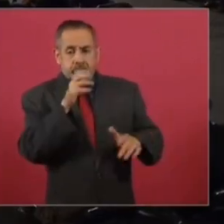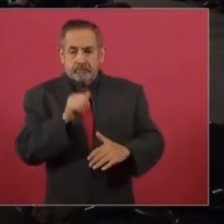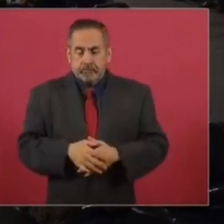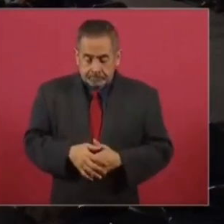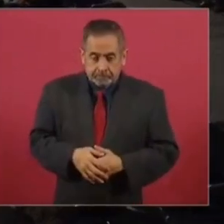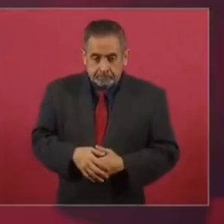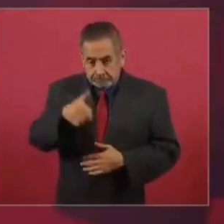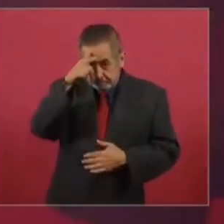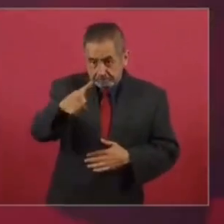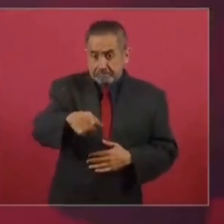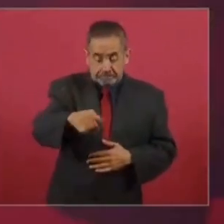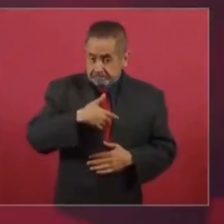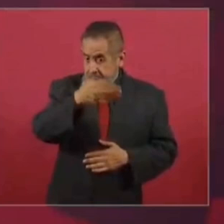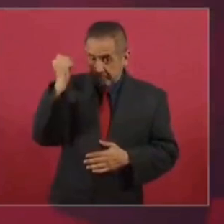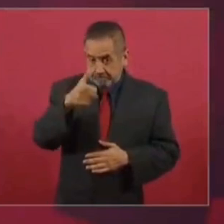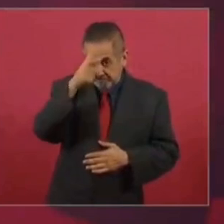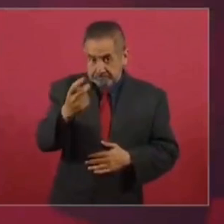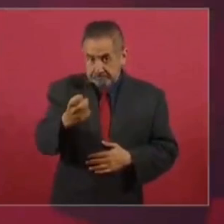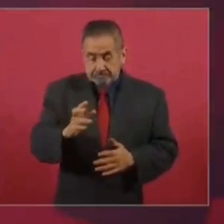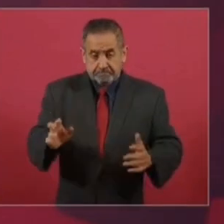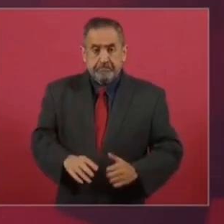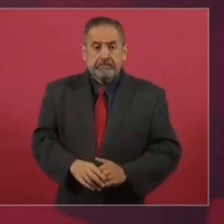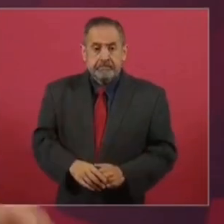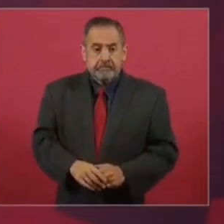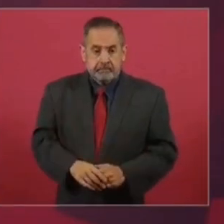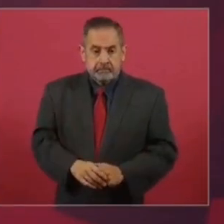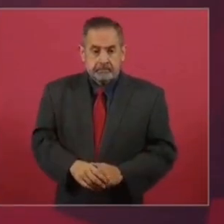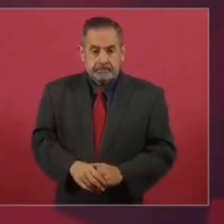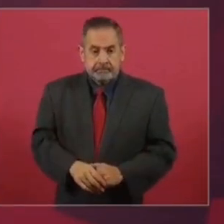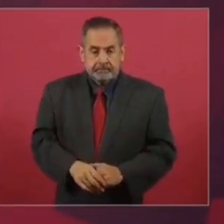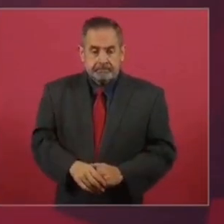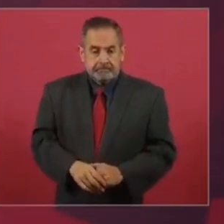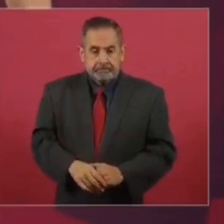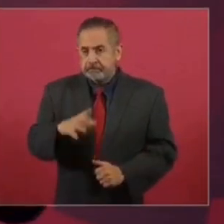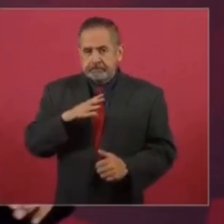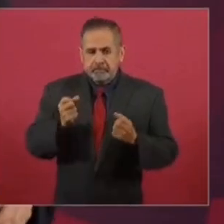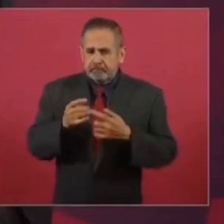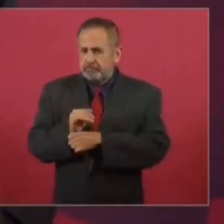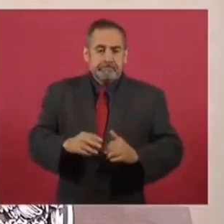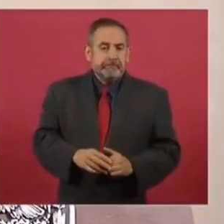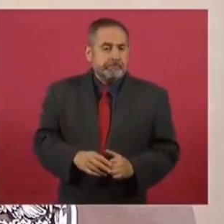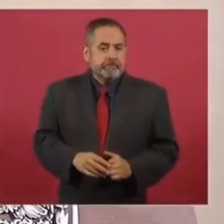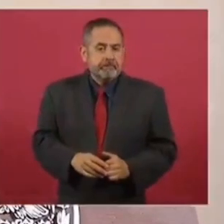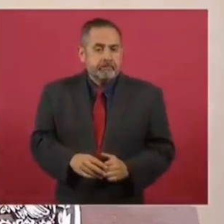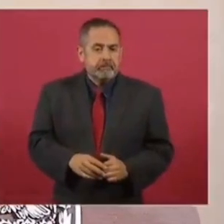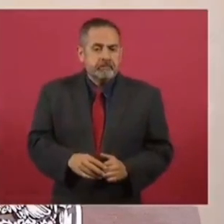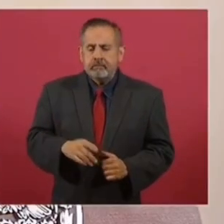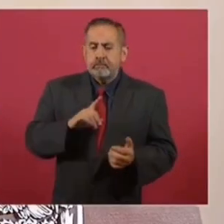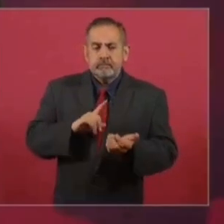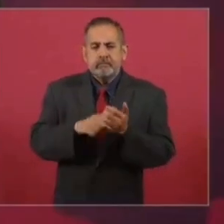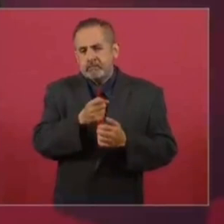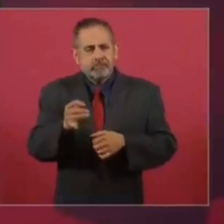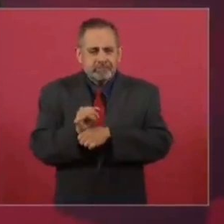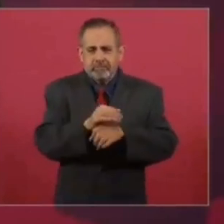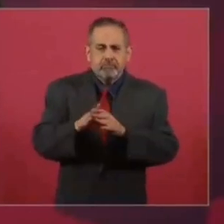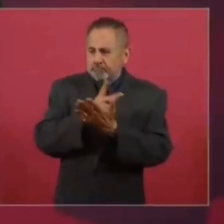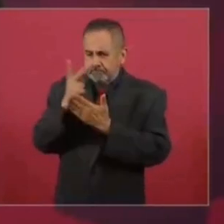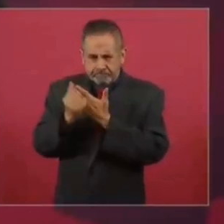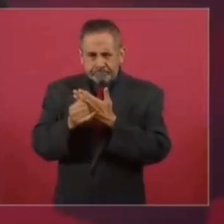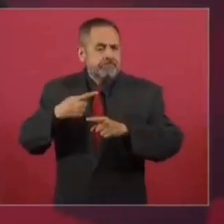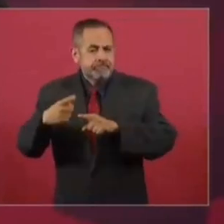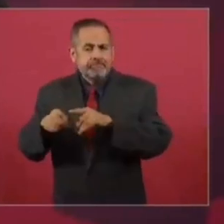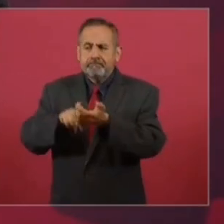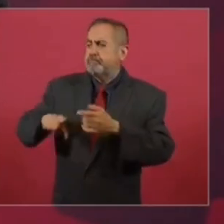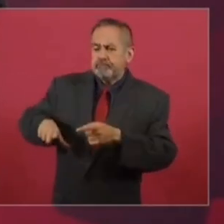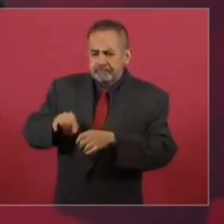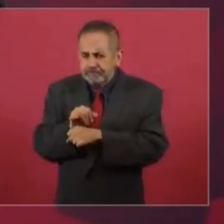respecto? Lo estoy enterando por usted. No sabía. Es que hay muchas investigaciones acerca de estos programas y de todo lo que tiene que ver con el